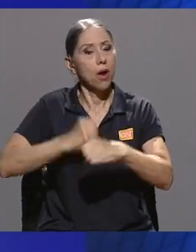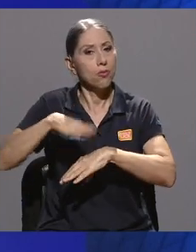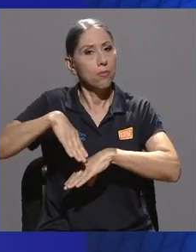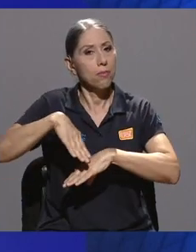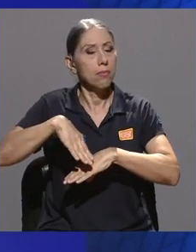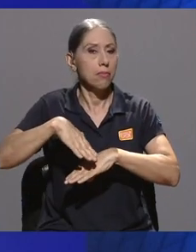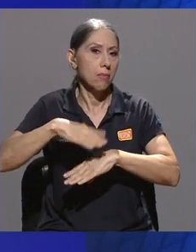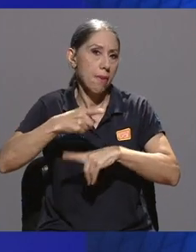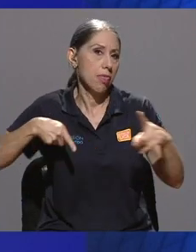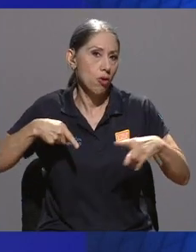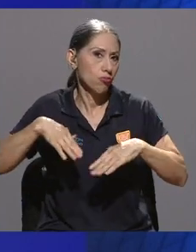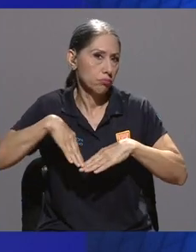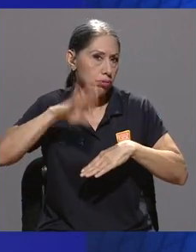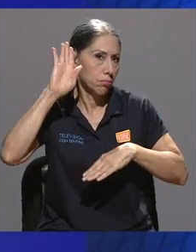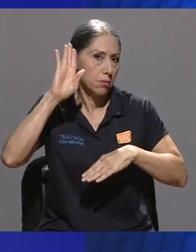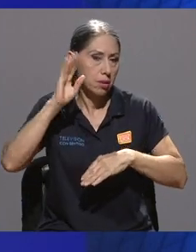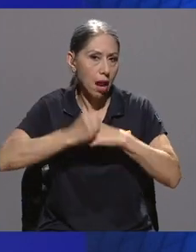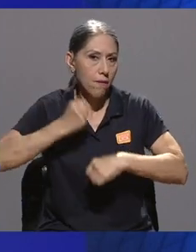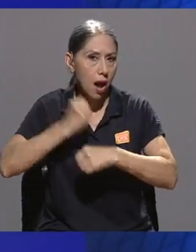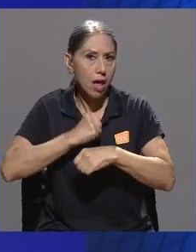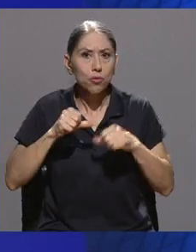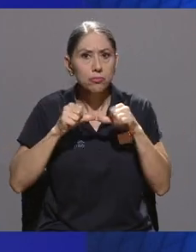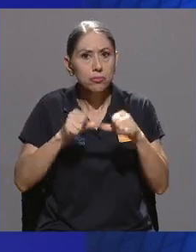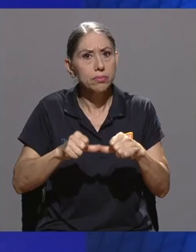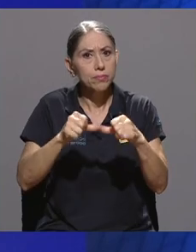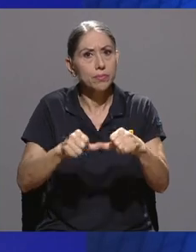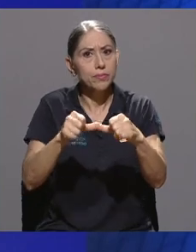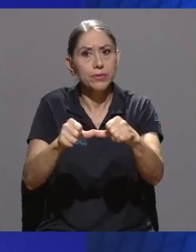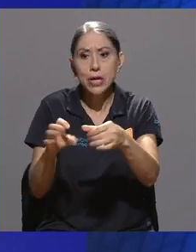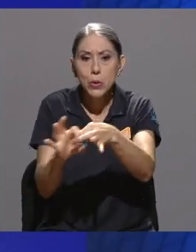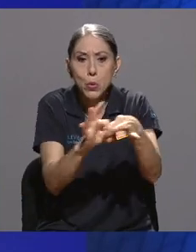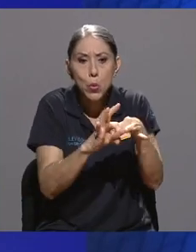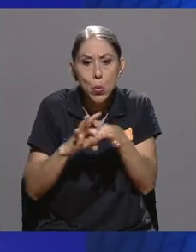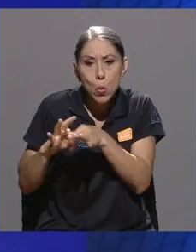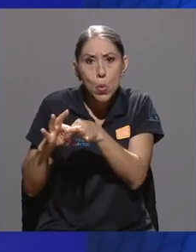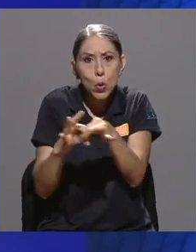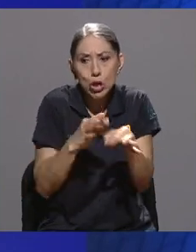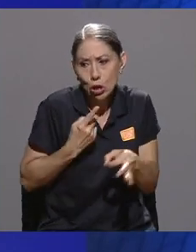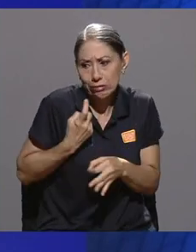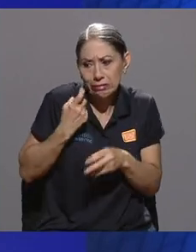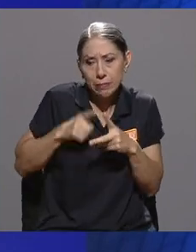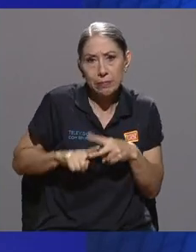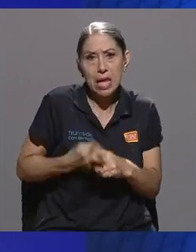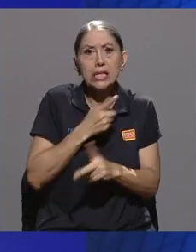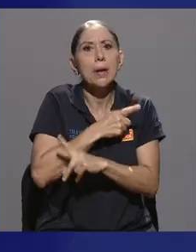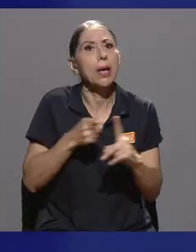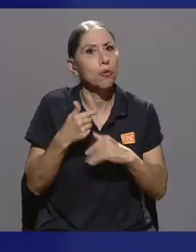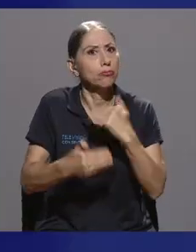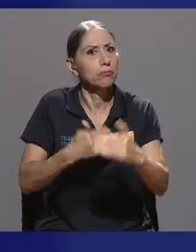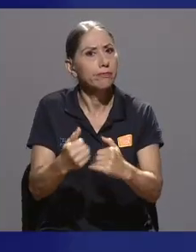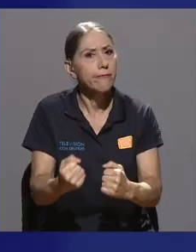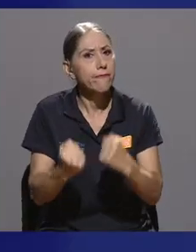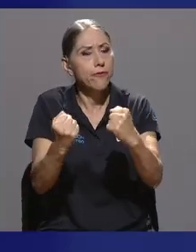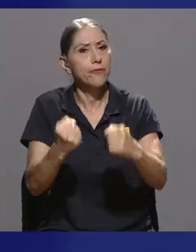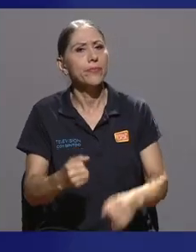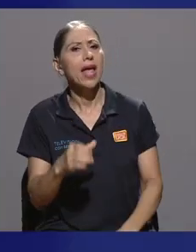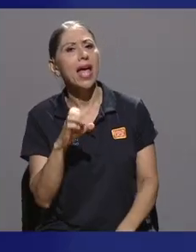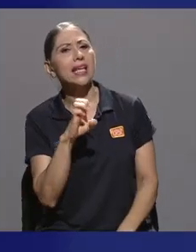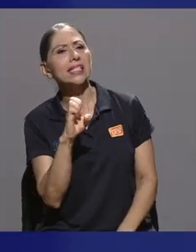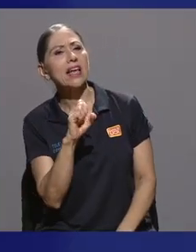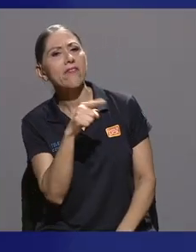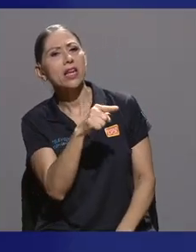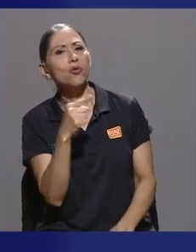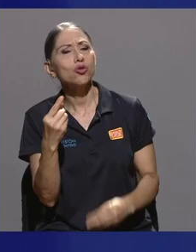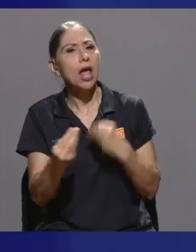y, pues, seguimos creciendo, ¿no? Es una unión que recién empieza, pero que viene con mucha fuerza. Stephanie, ¿cómo recibiste esa